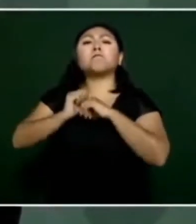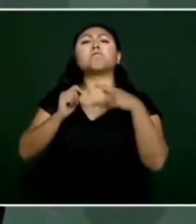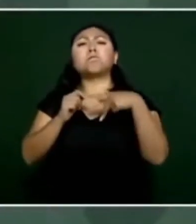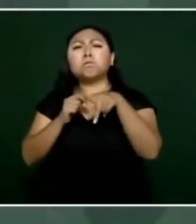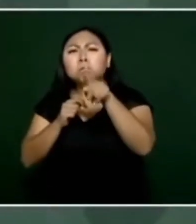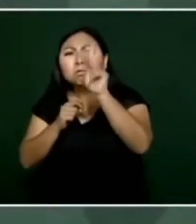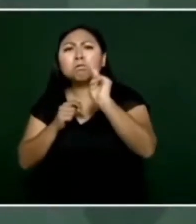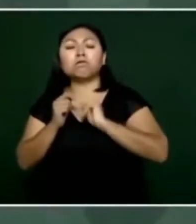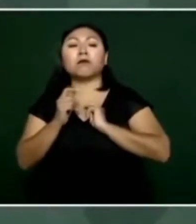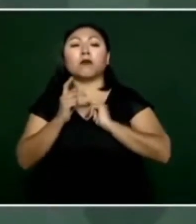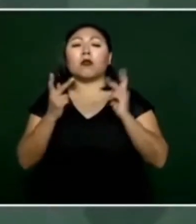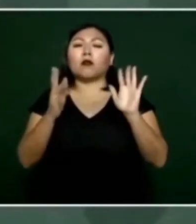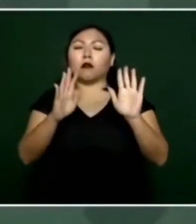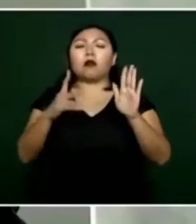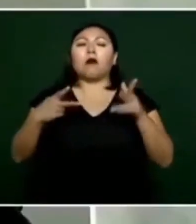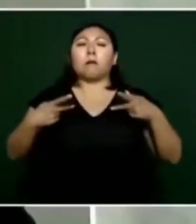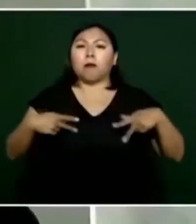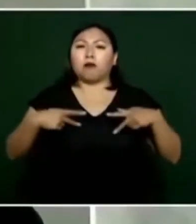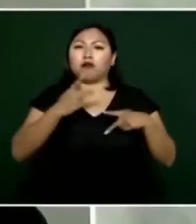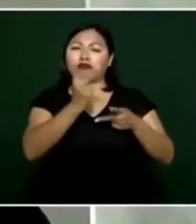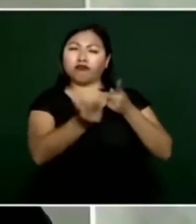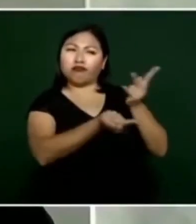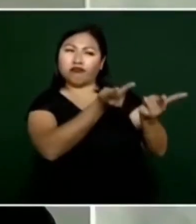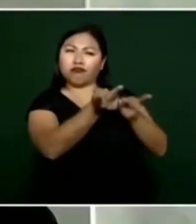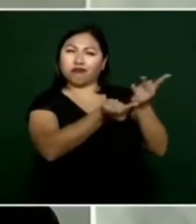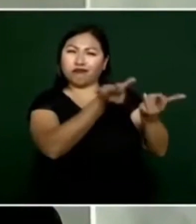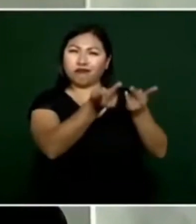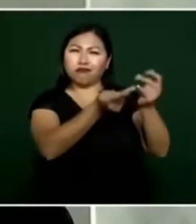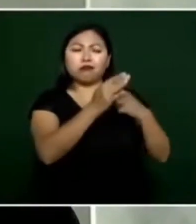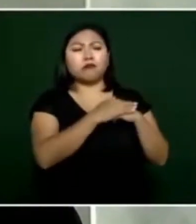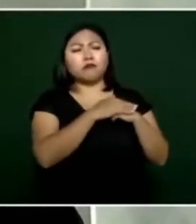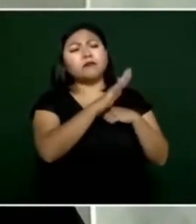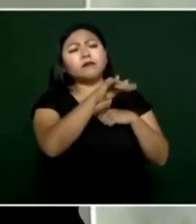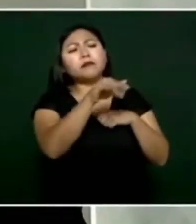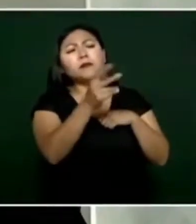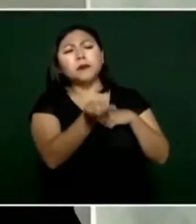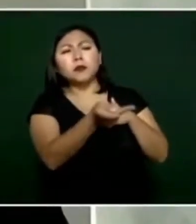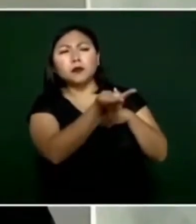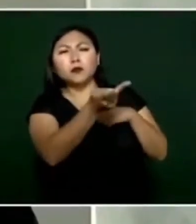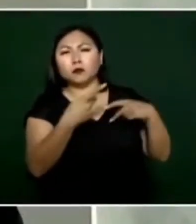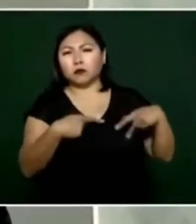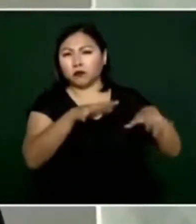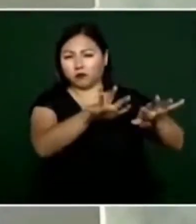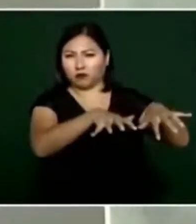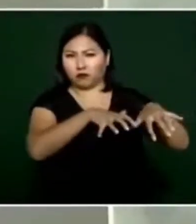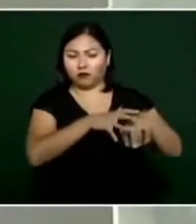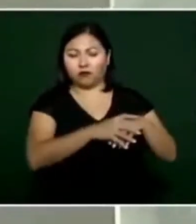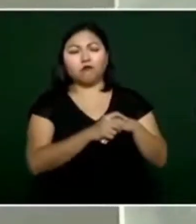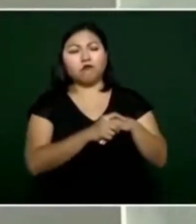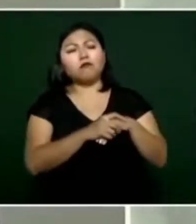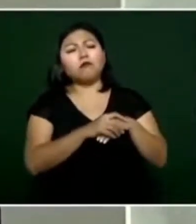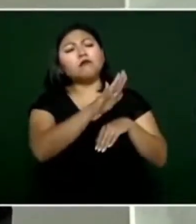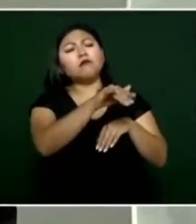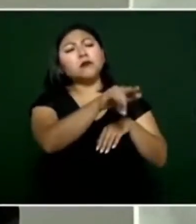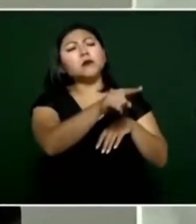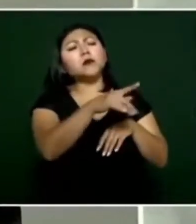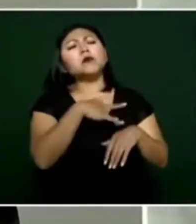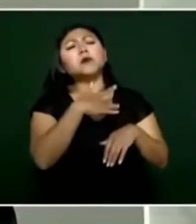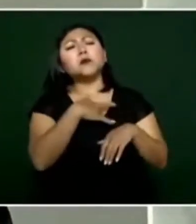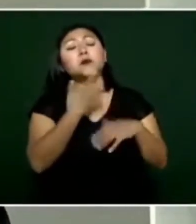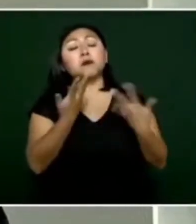¿crees le dicen a la gente en Estados Unidos que los migrantes